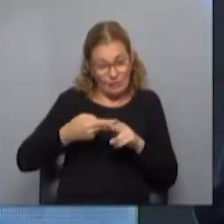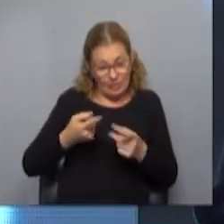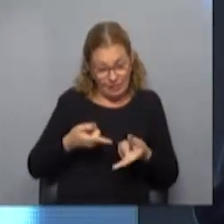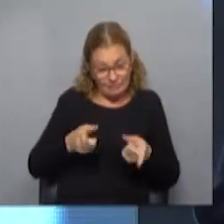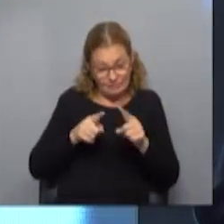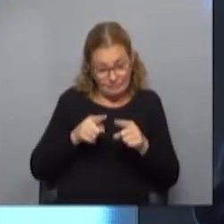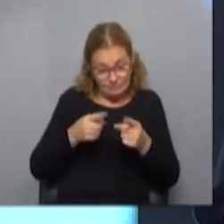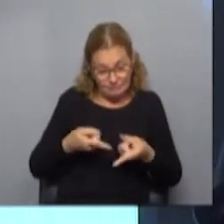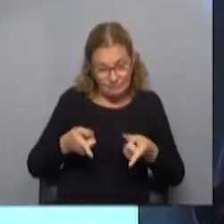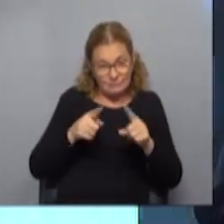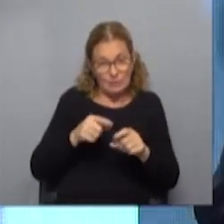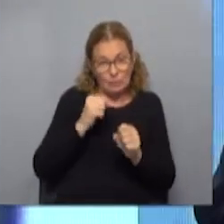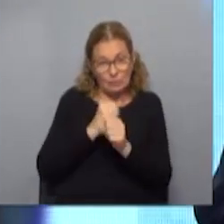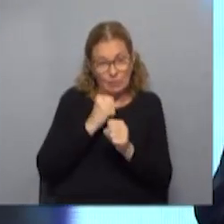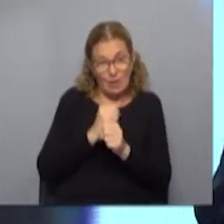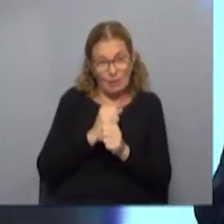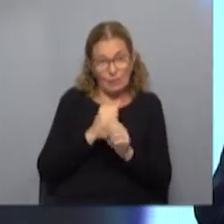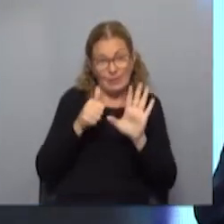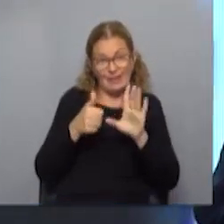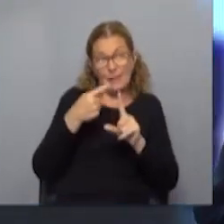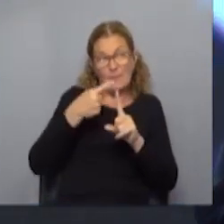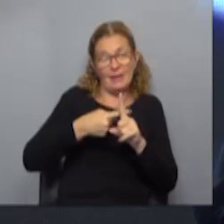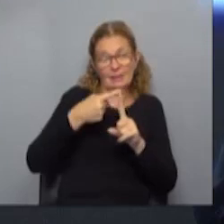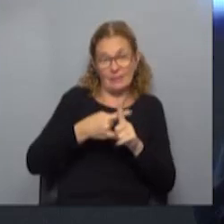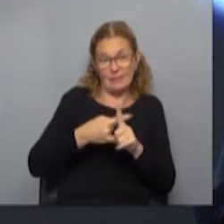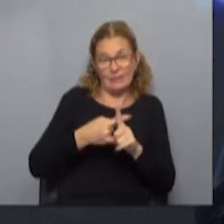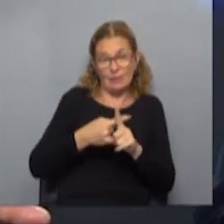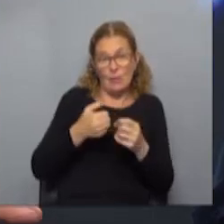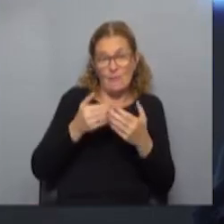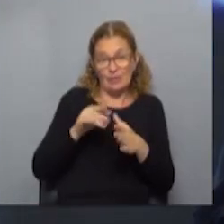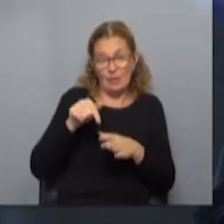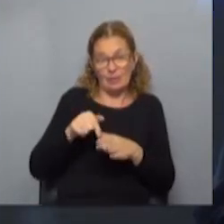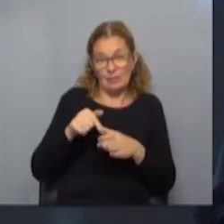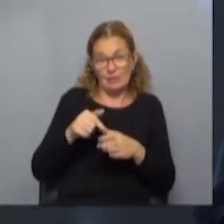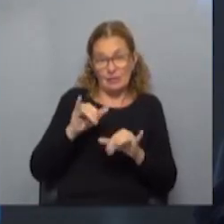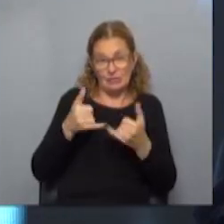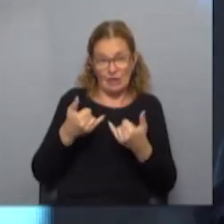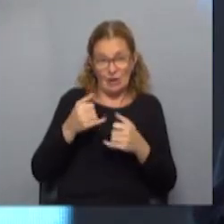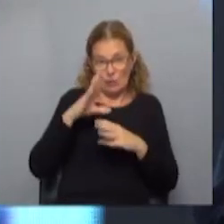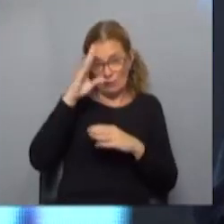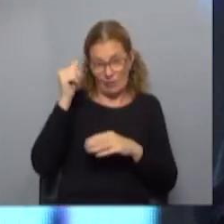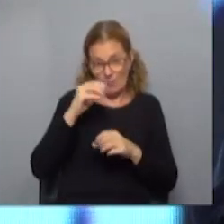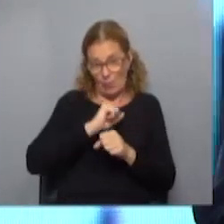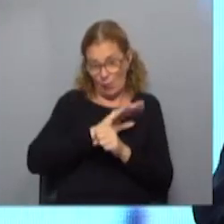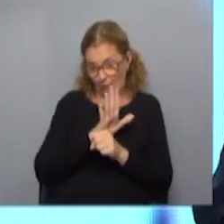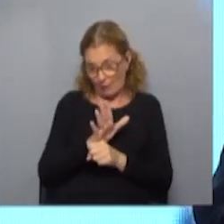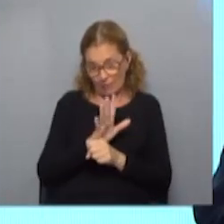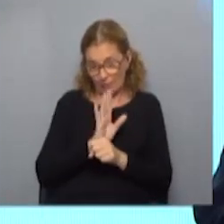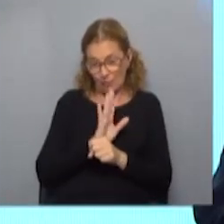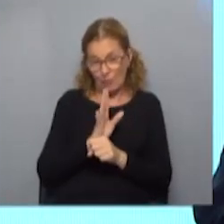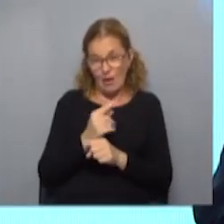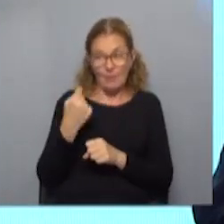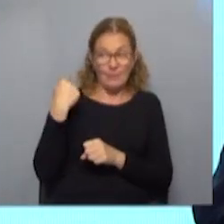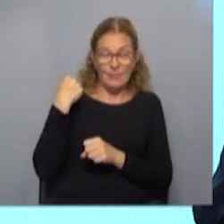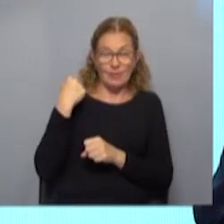tarea que no va a ser de seis meses, o sea, no es que empezó a moverse y ya nos olvidamos de la pandemia. sea, nosotros tenemos sobre las